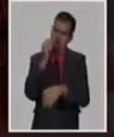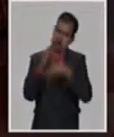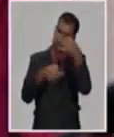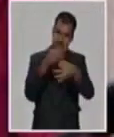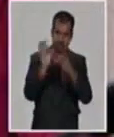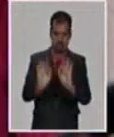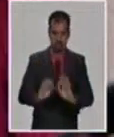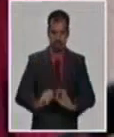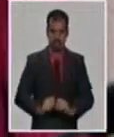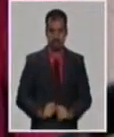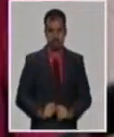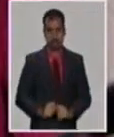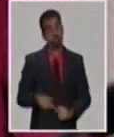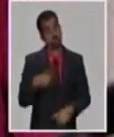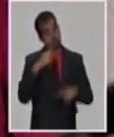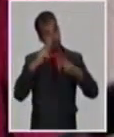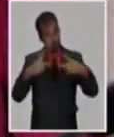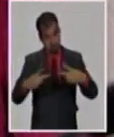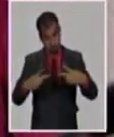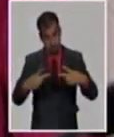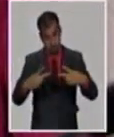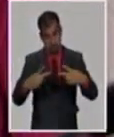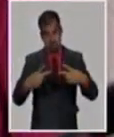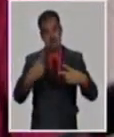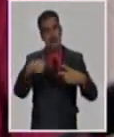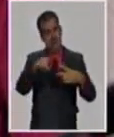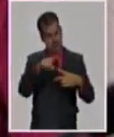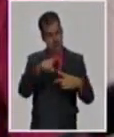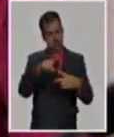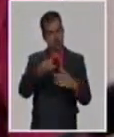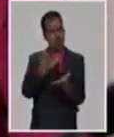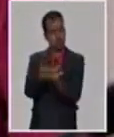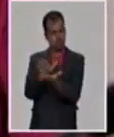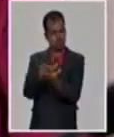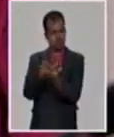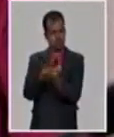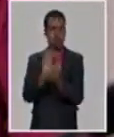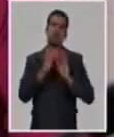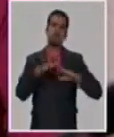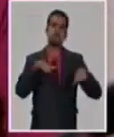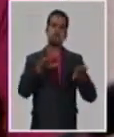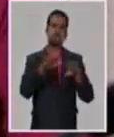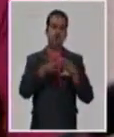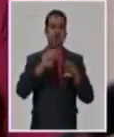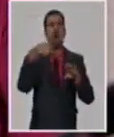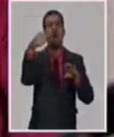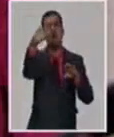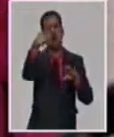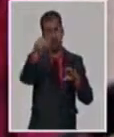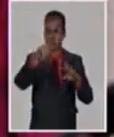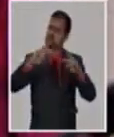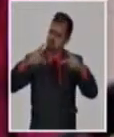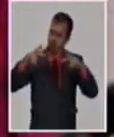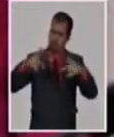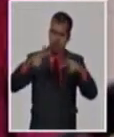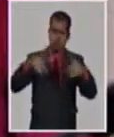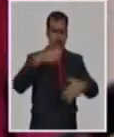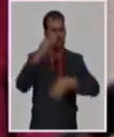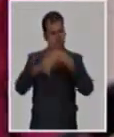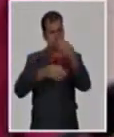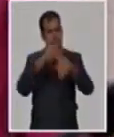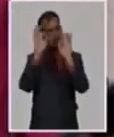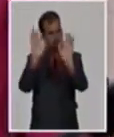reitero, esos son temas que vamos seguro que a traer a la mesa en muchas otras ocasiones. Estaremos en varios momentos.